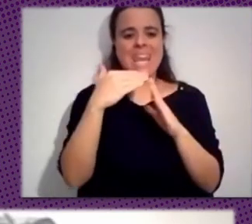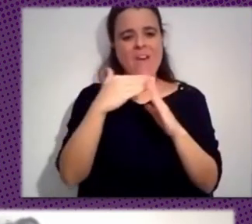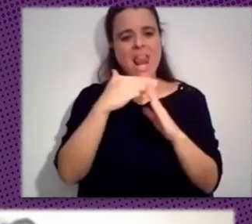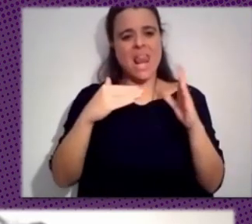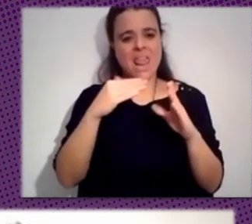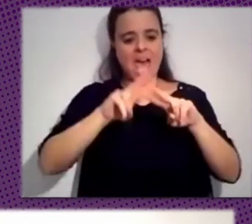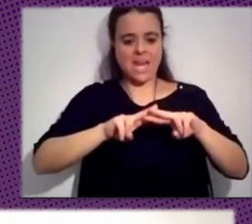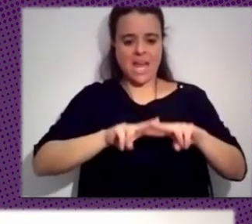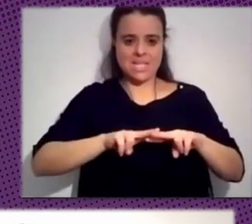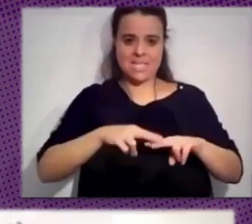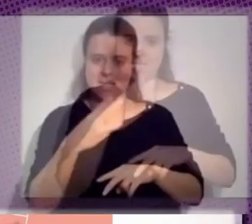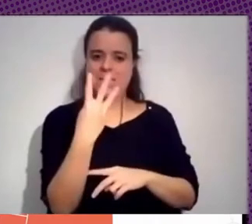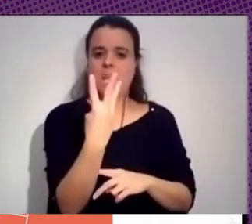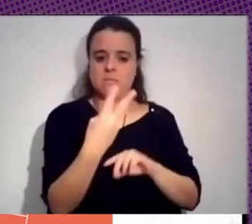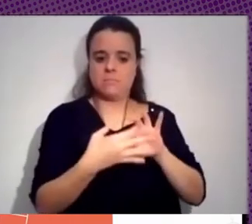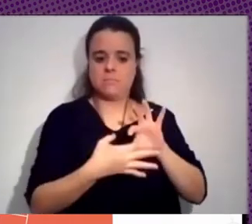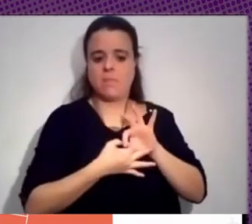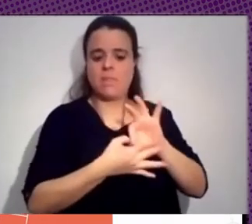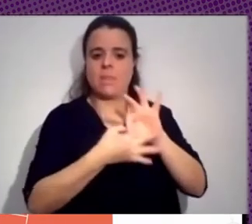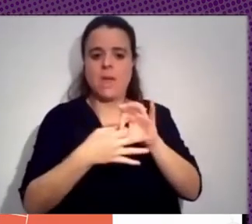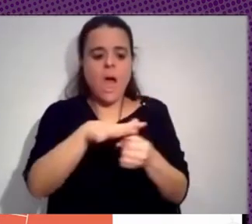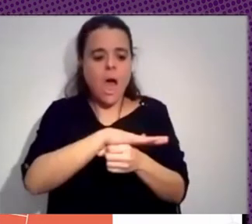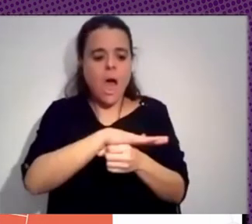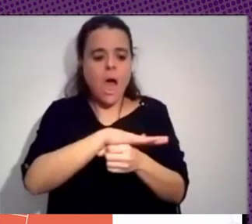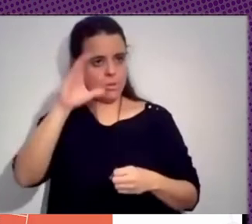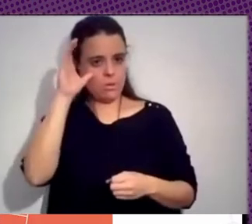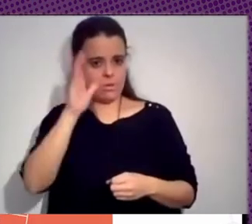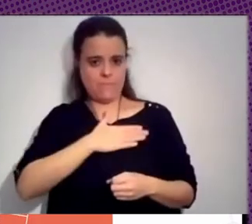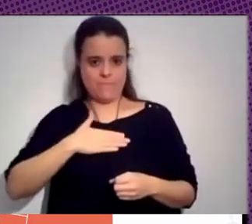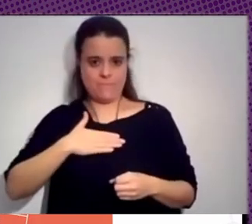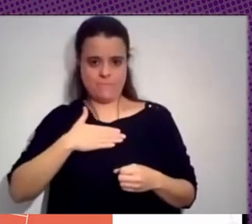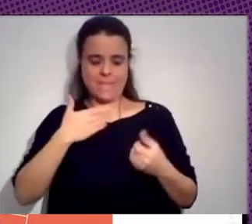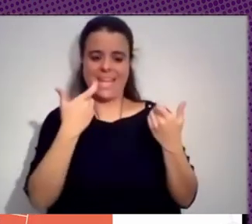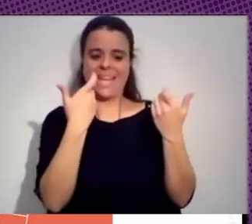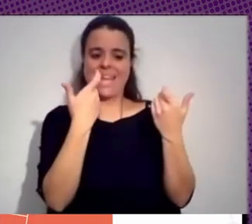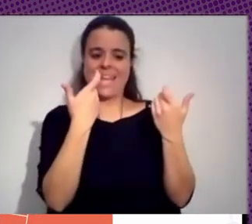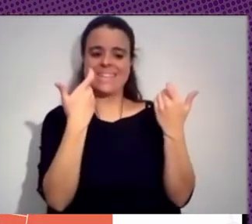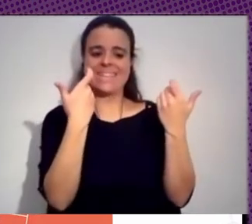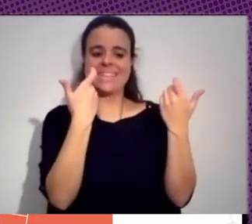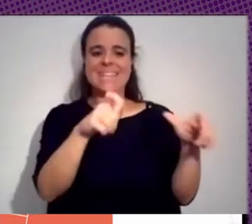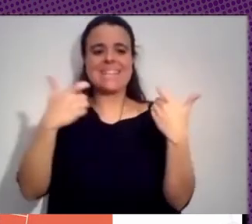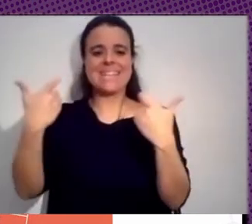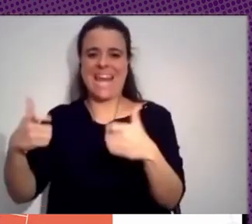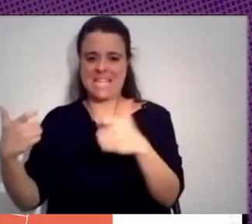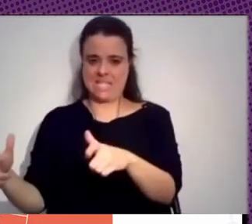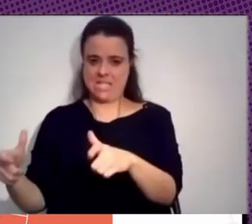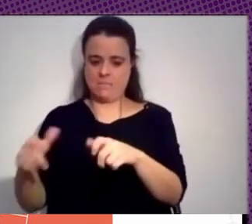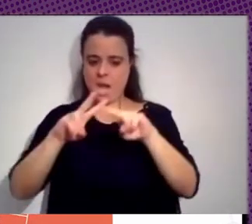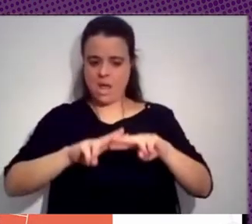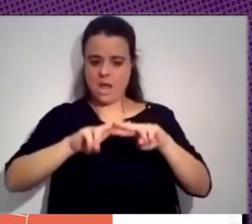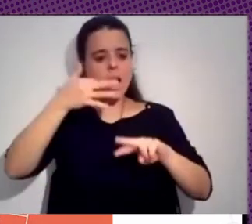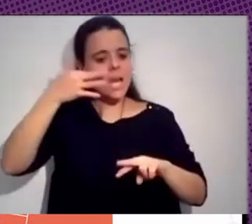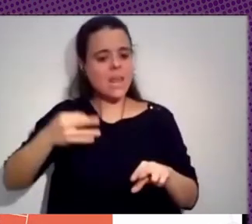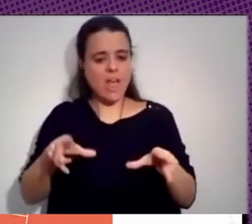ámbito que queremos observar. Tenemos tres capas para el análisis de la realidad social. Como bien lo ha dicho